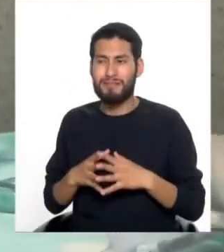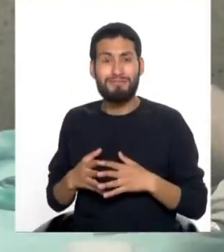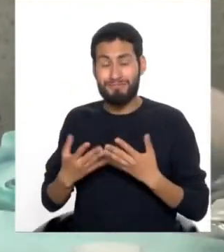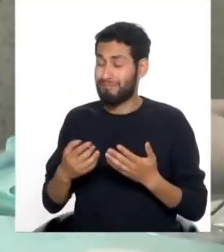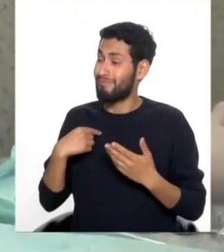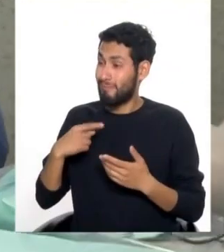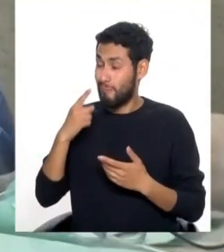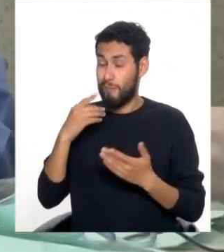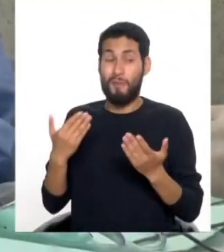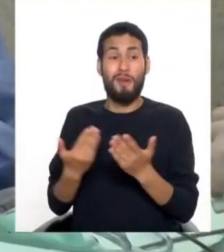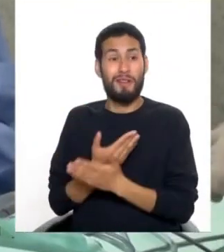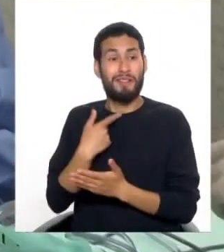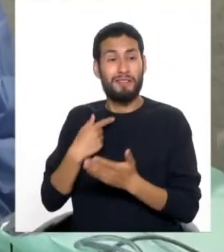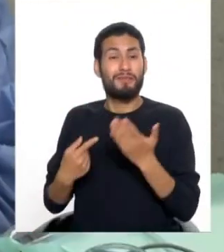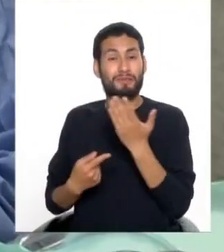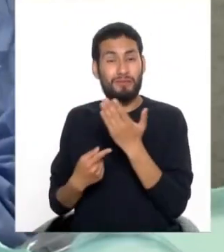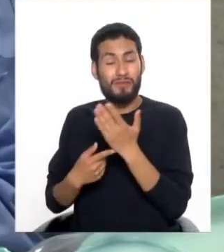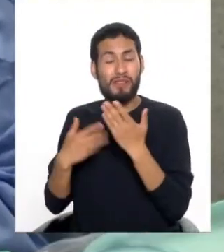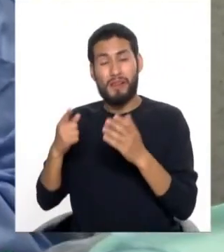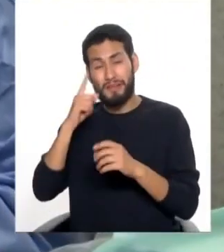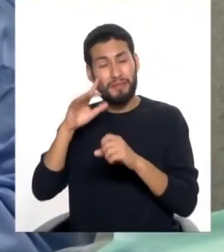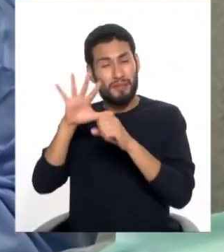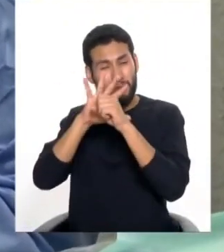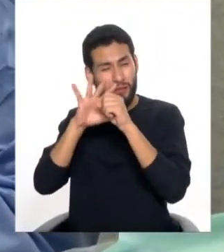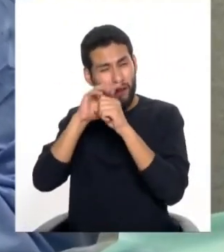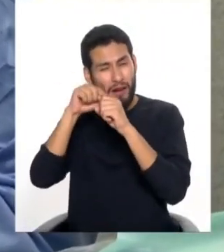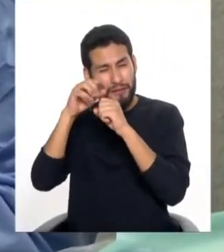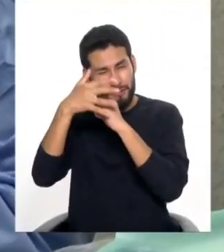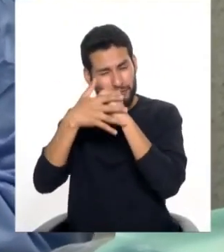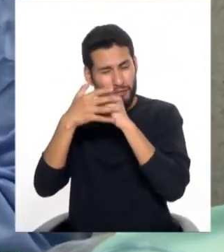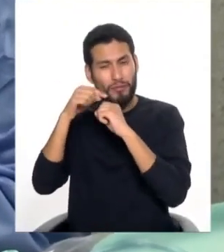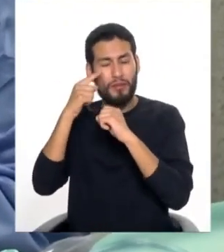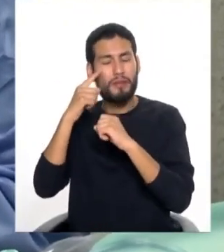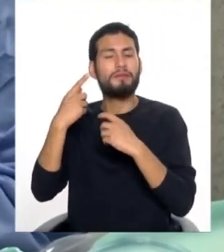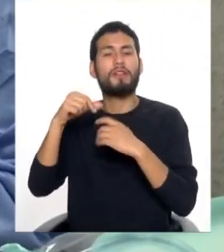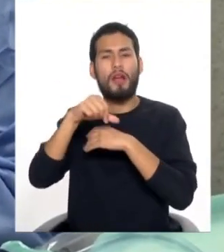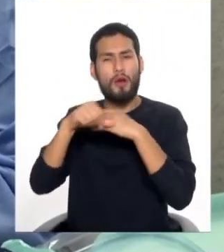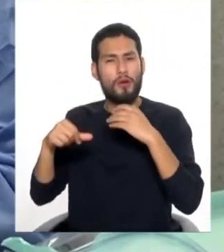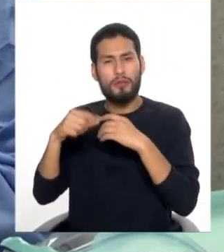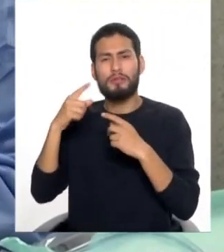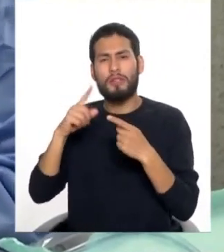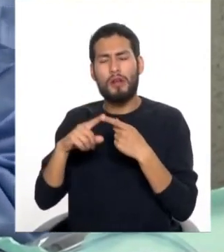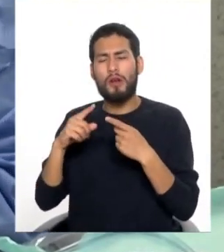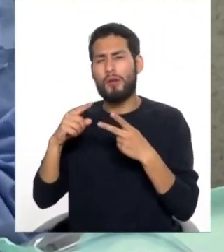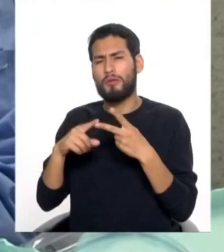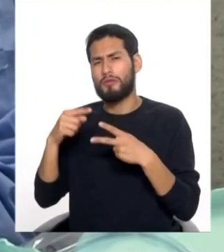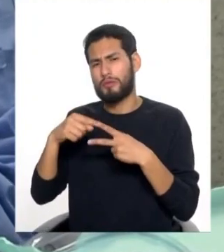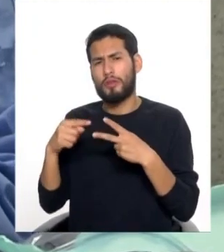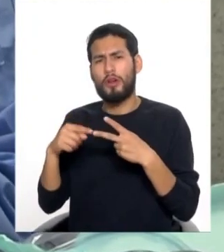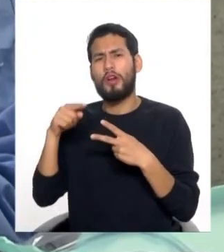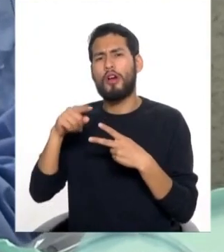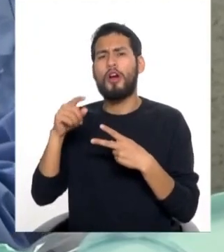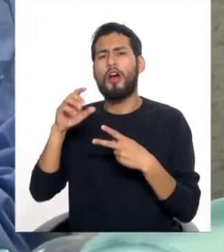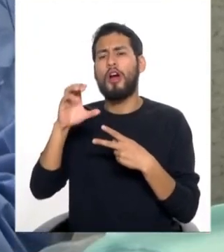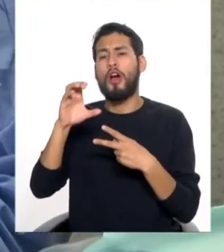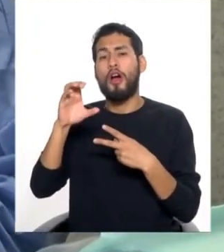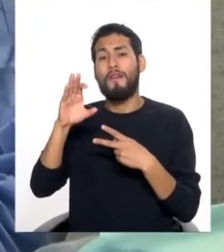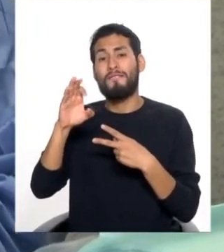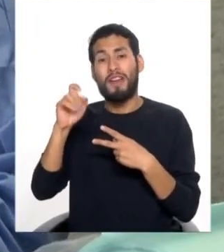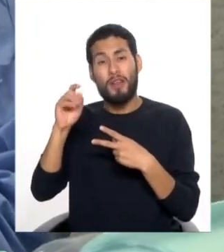las goles estándar para este tipo de cirugías de catarata es la facomulsificación sola o la facomulsificación con fentolasa.